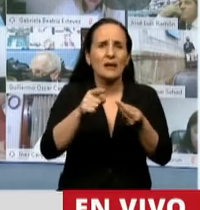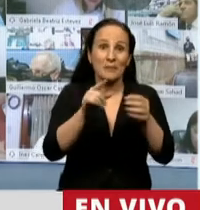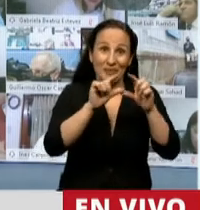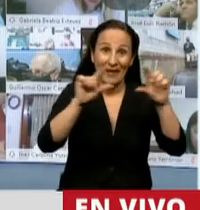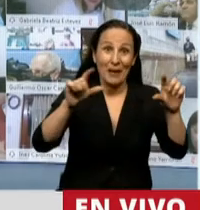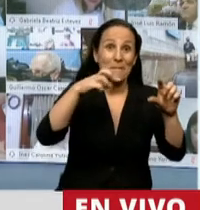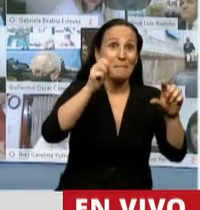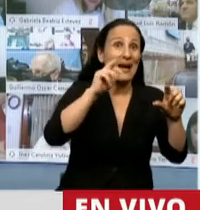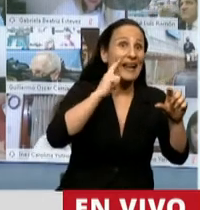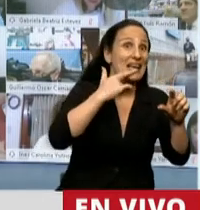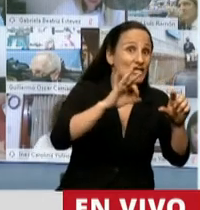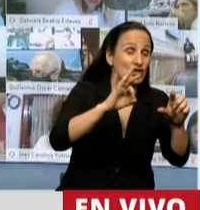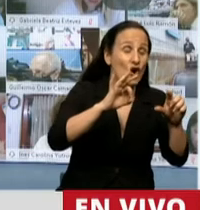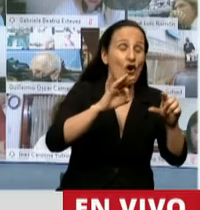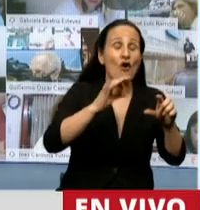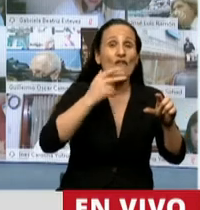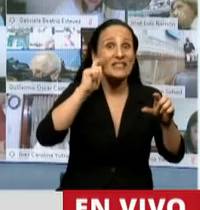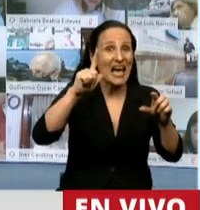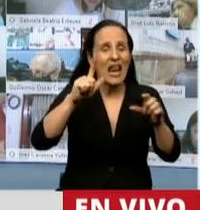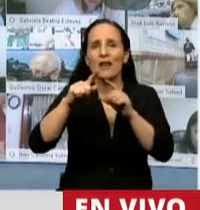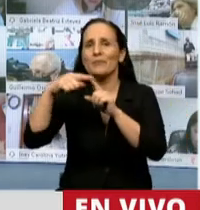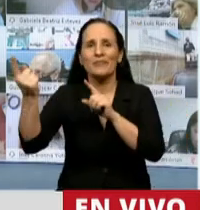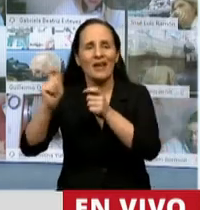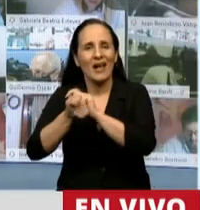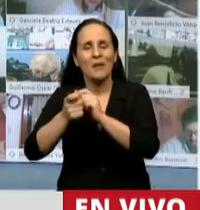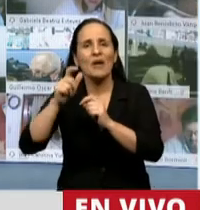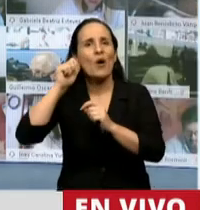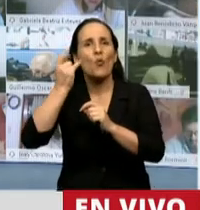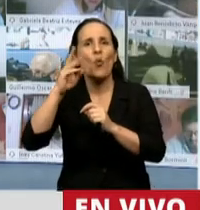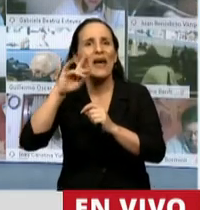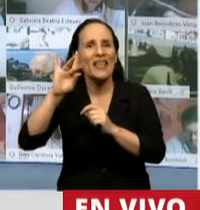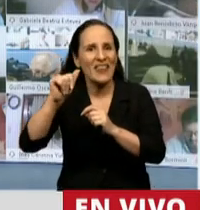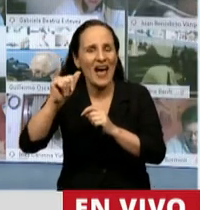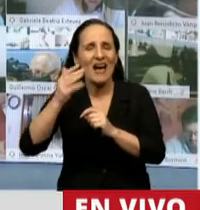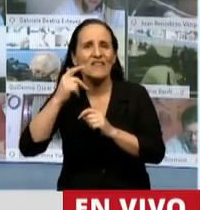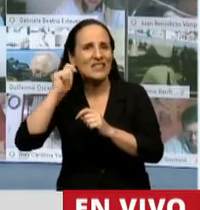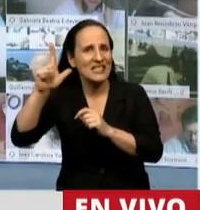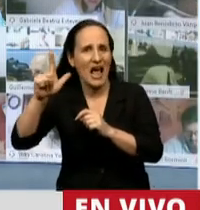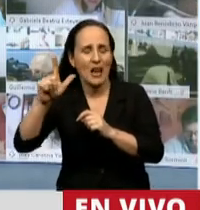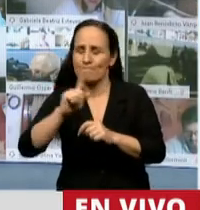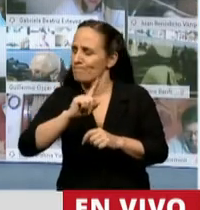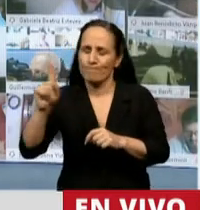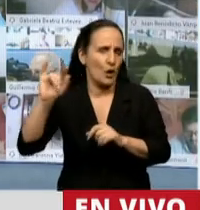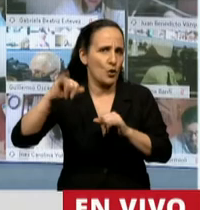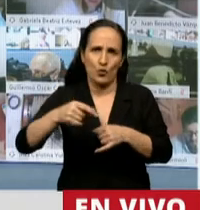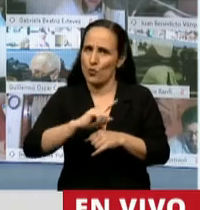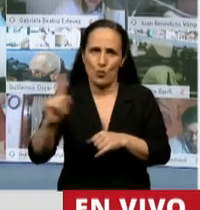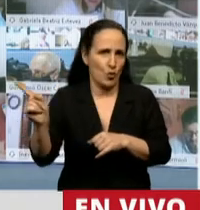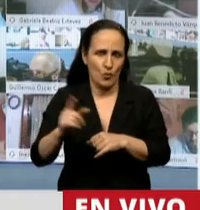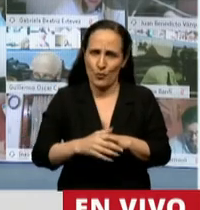paraísos fiscales por guarida fiscal. Bueno, no aceptamos la propuesta